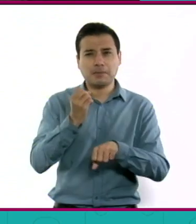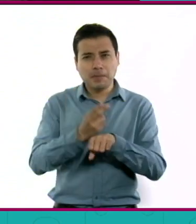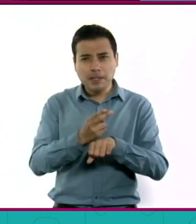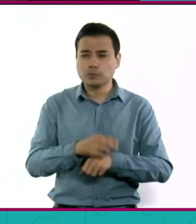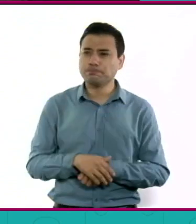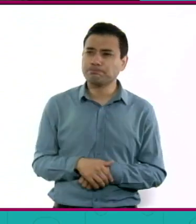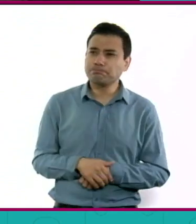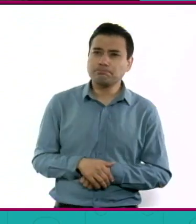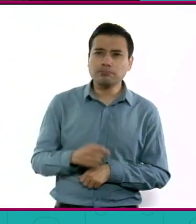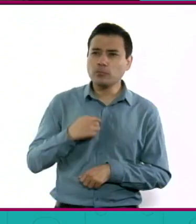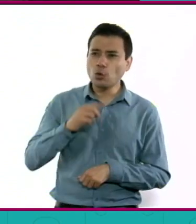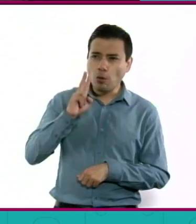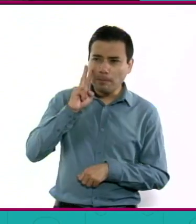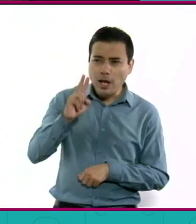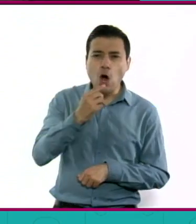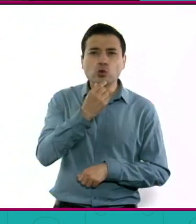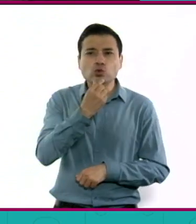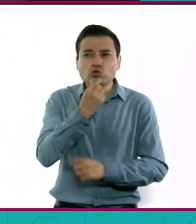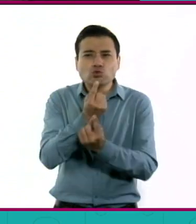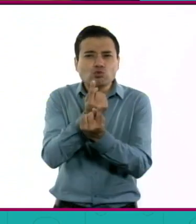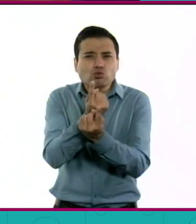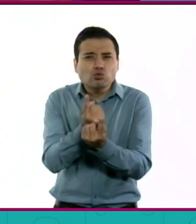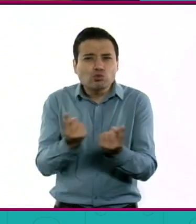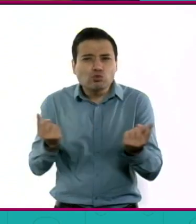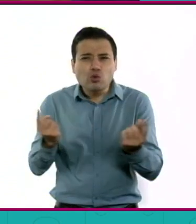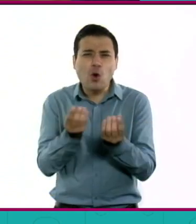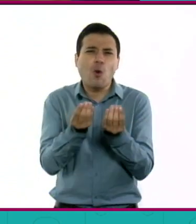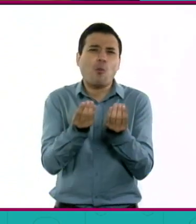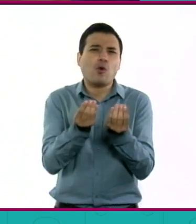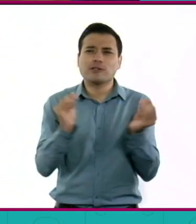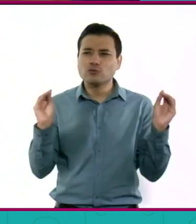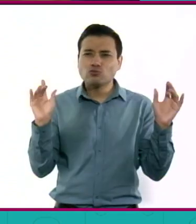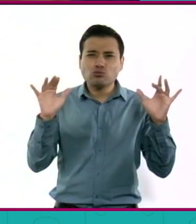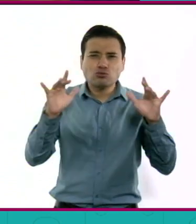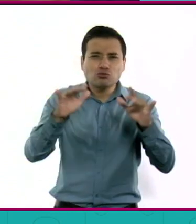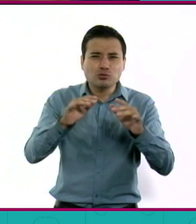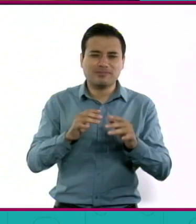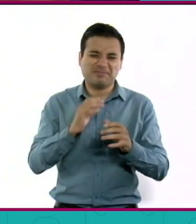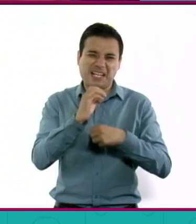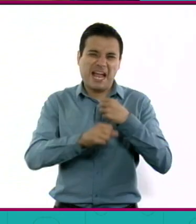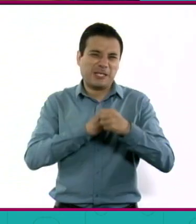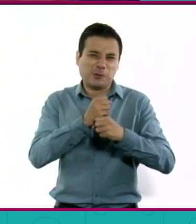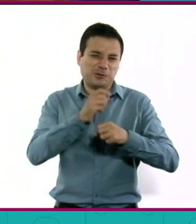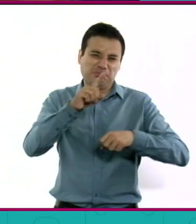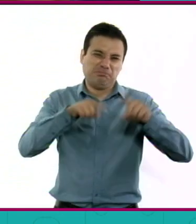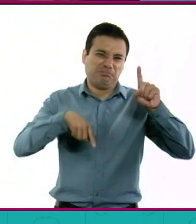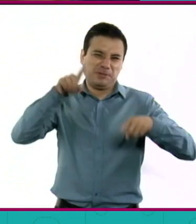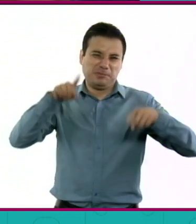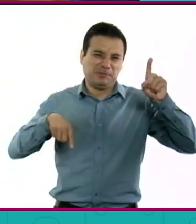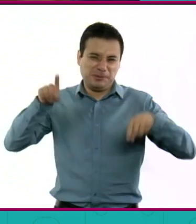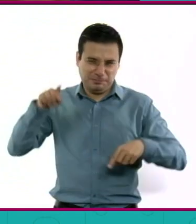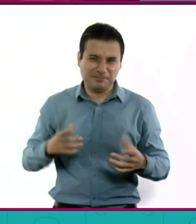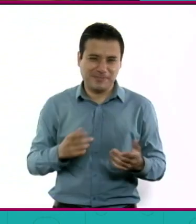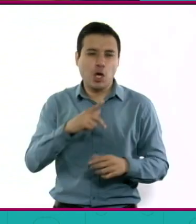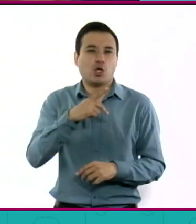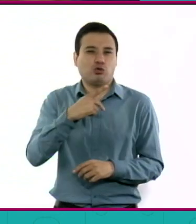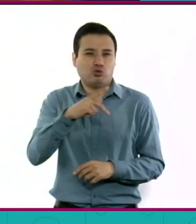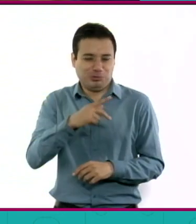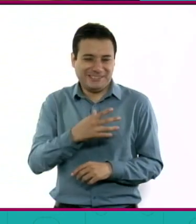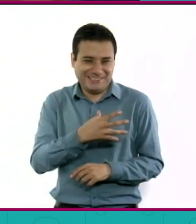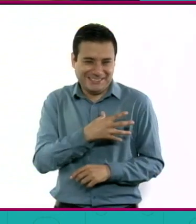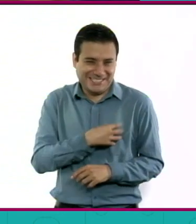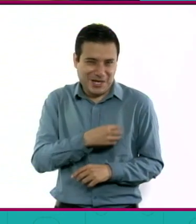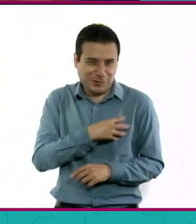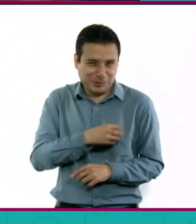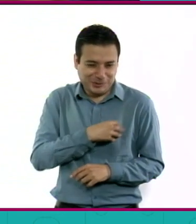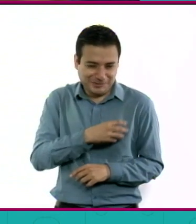a chiquilines medianos y más grandecitos, niños de diferentes edades, hijos, muchos de ustedes.